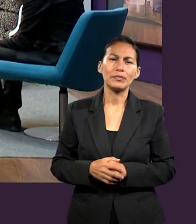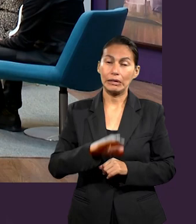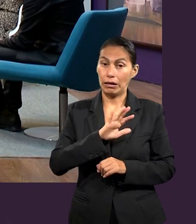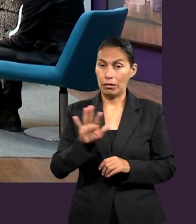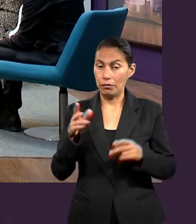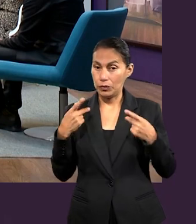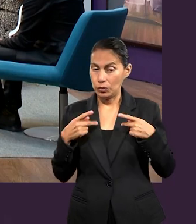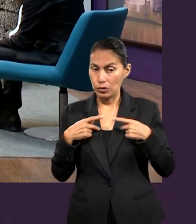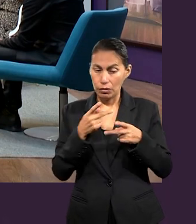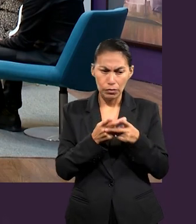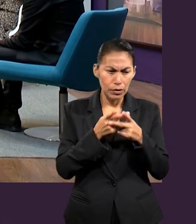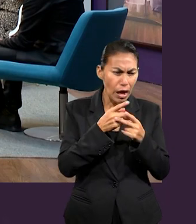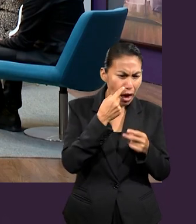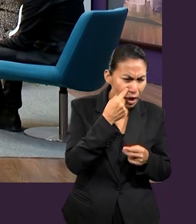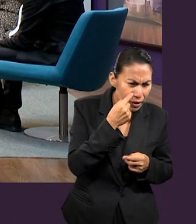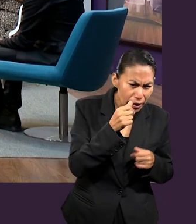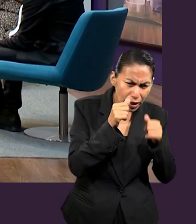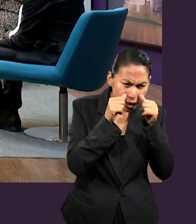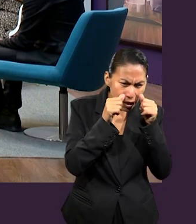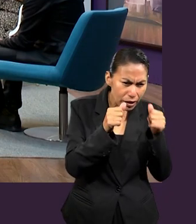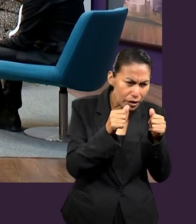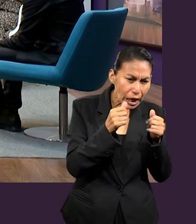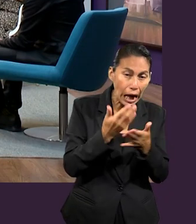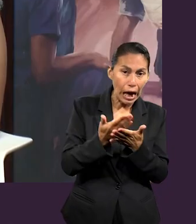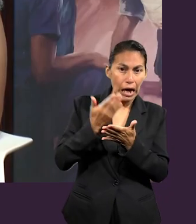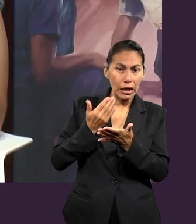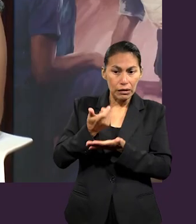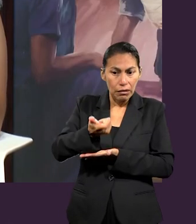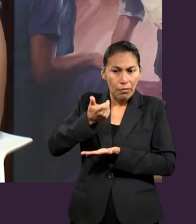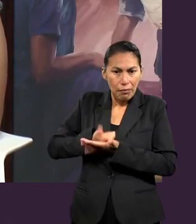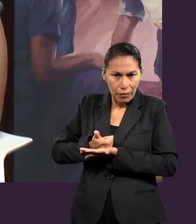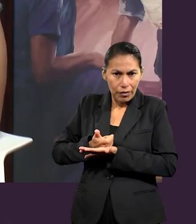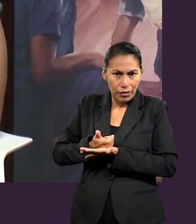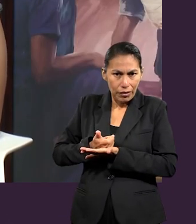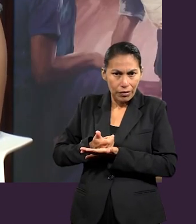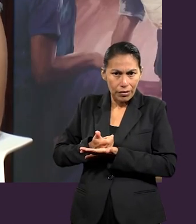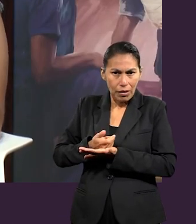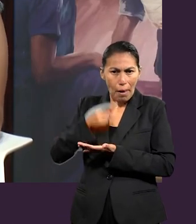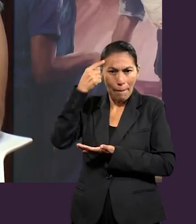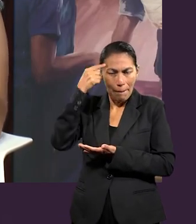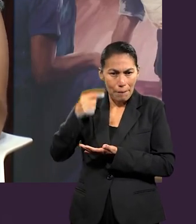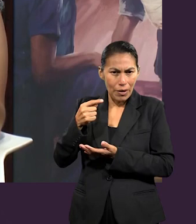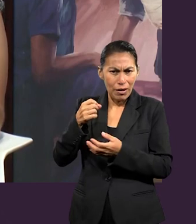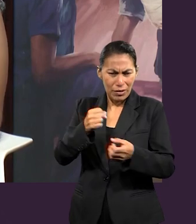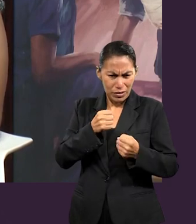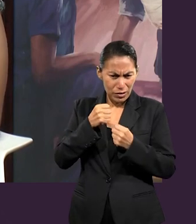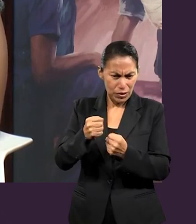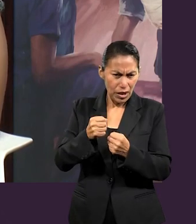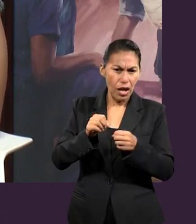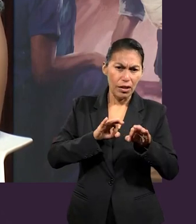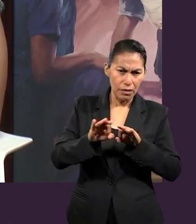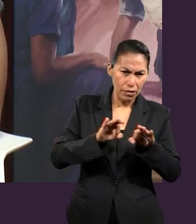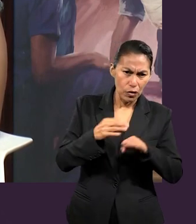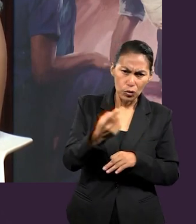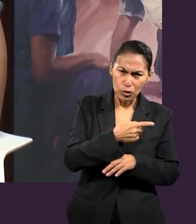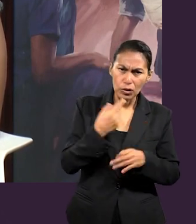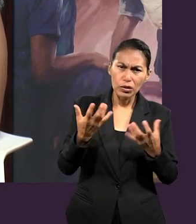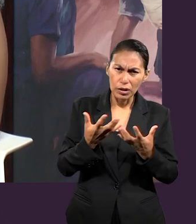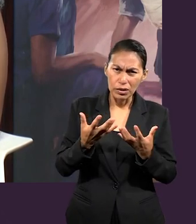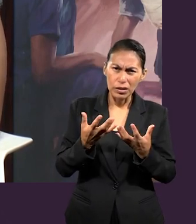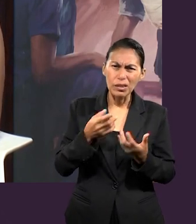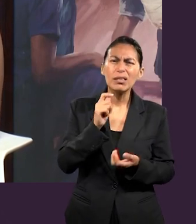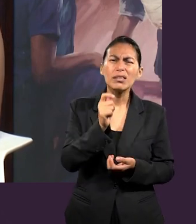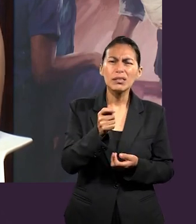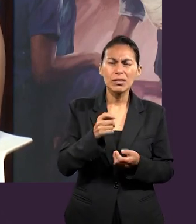sabemos, hemos atendido pacientes. Los pacientes muchas veces pagan un anticipo antes de para poder garantizar el procedimiento que vamos a hacer.